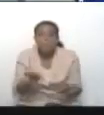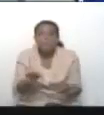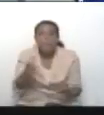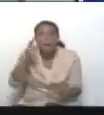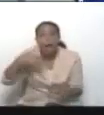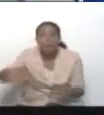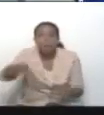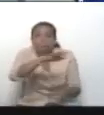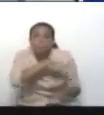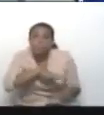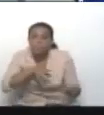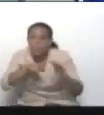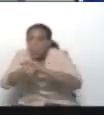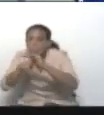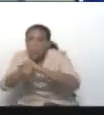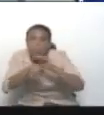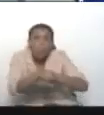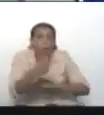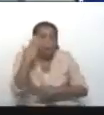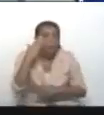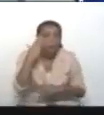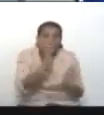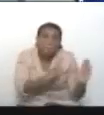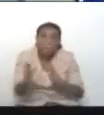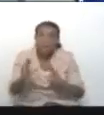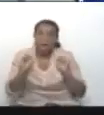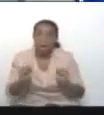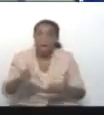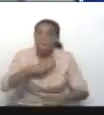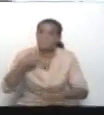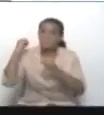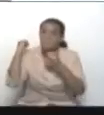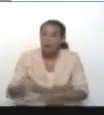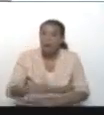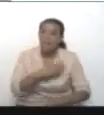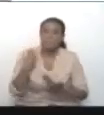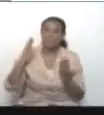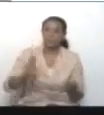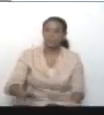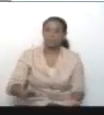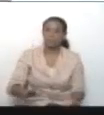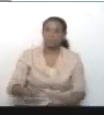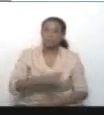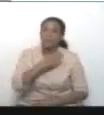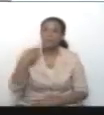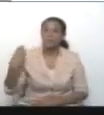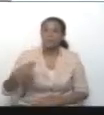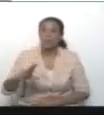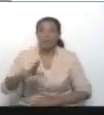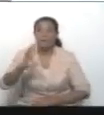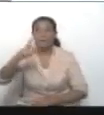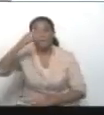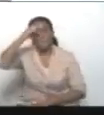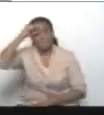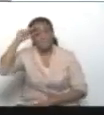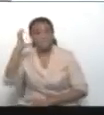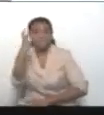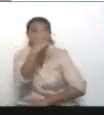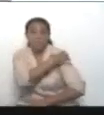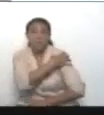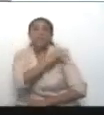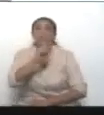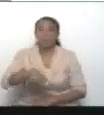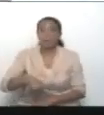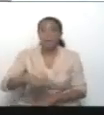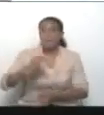campo civil, confirman los planes para asesinarme, para asesinar al general Padrino, para asesinar al